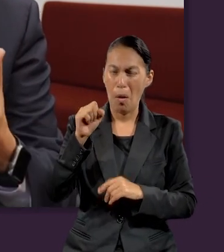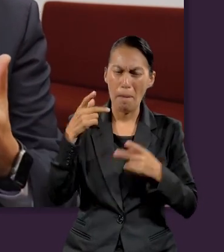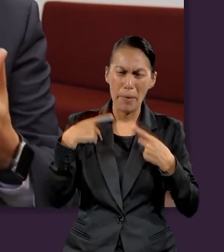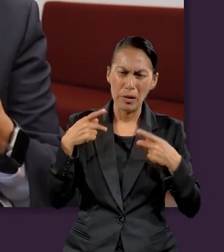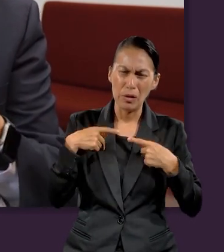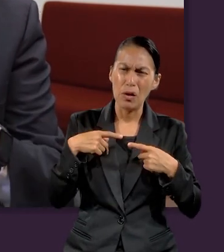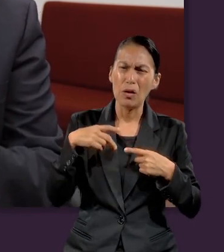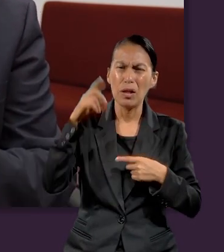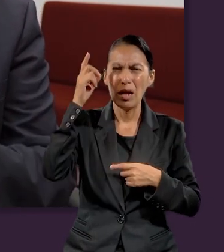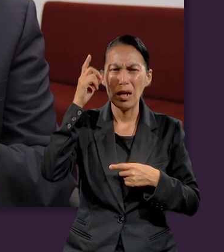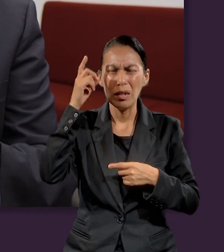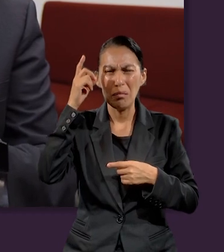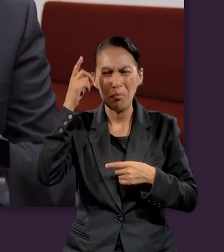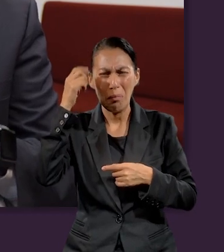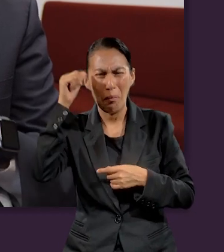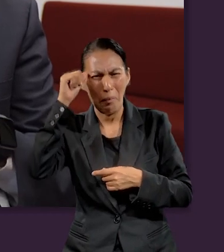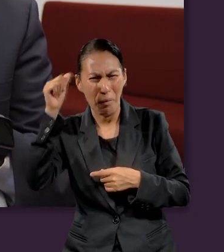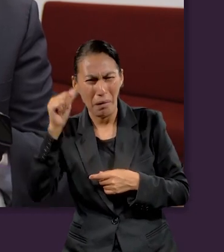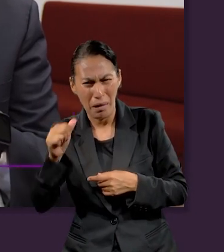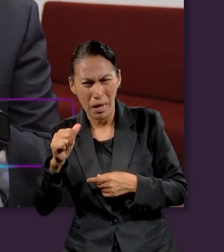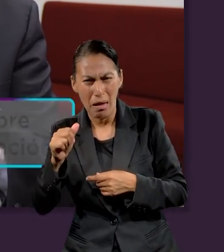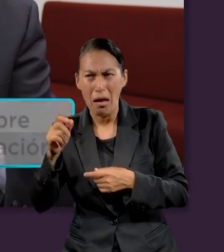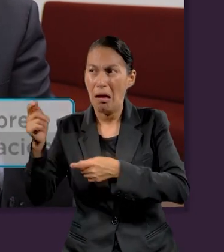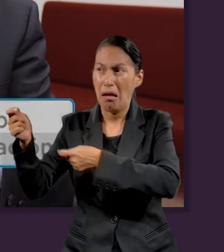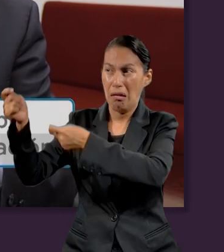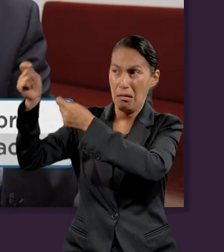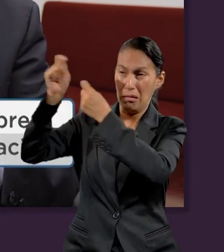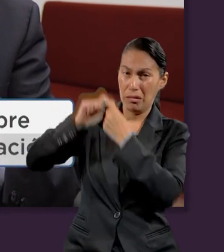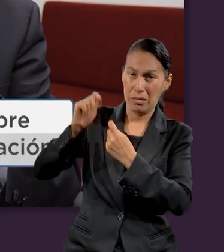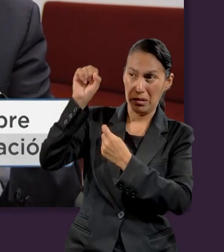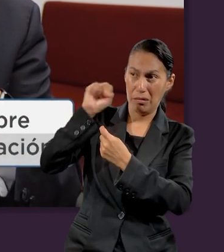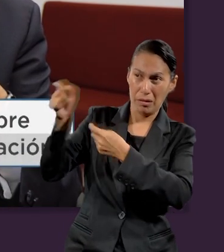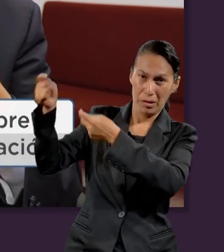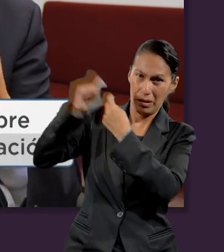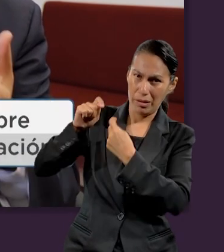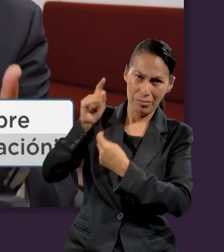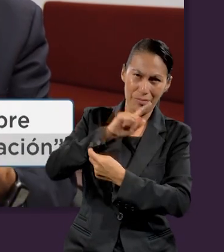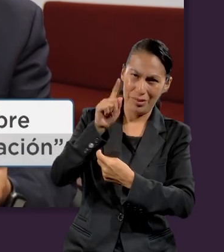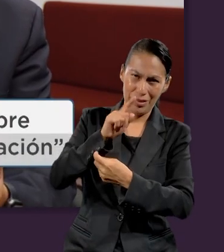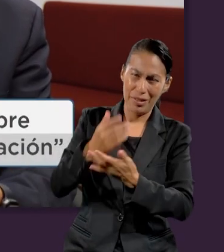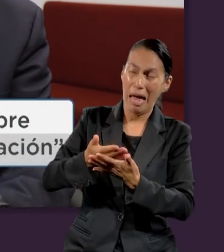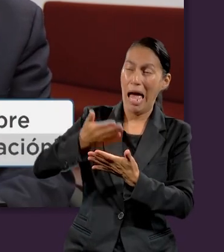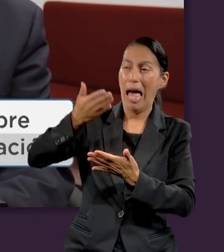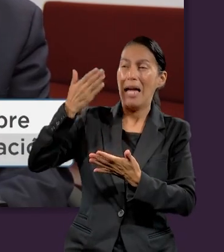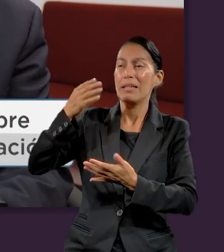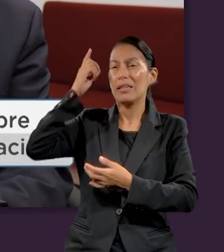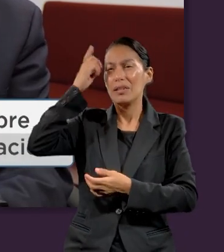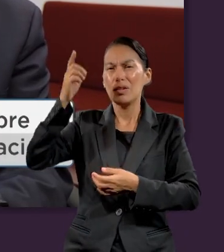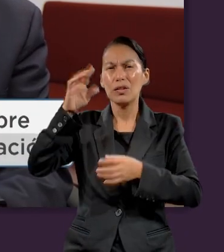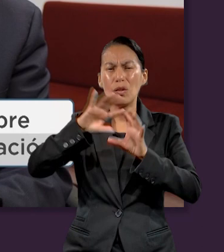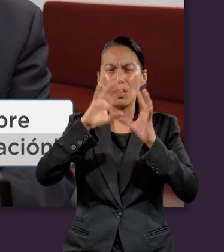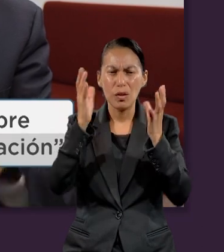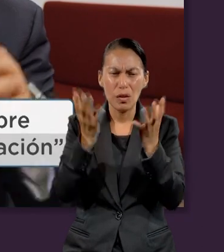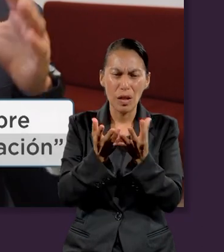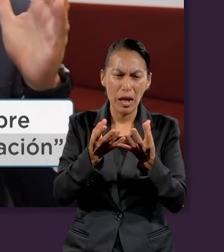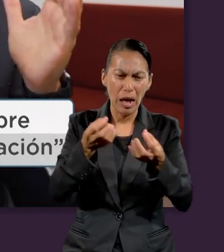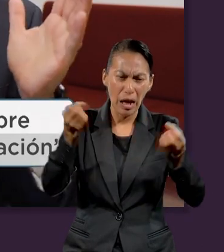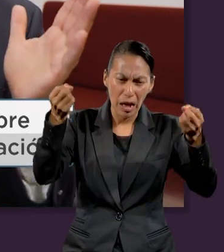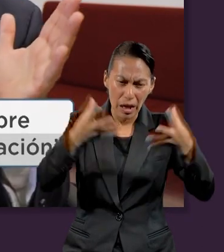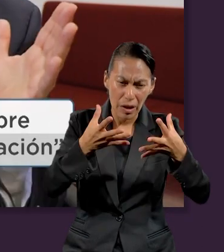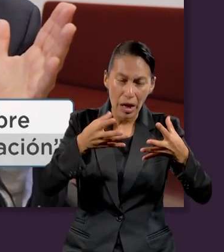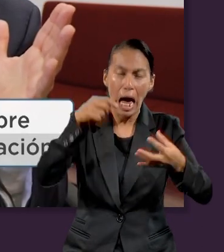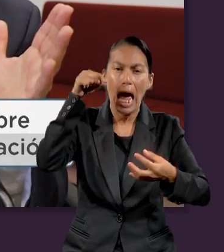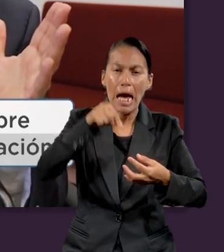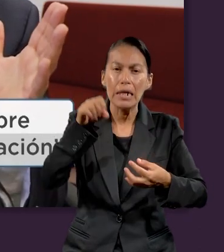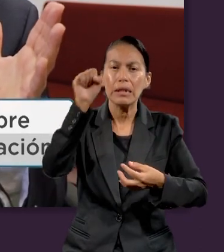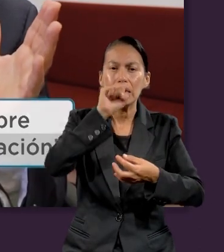otorgado al hombre después del pecado. El sábado fue otorgado al hombre desde el mismo momento de la creación. Y en este